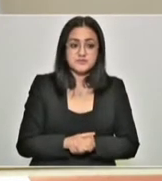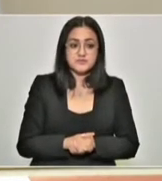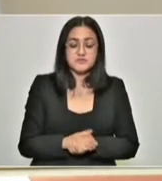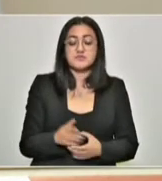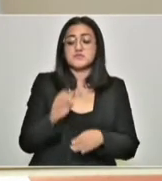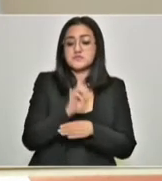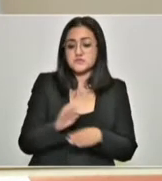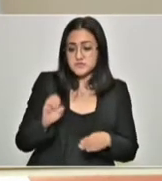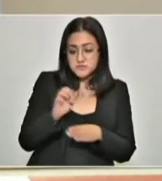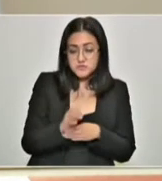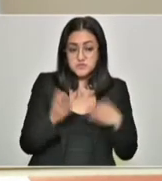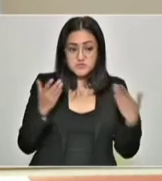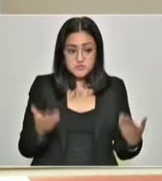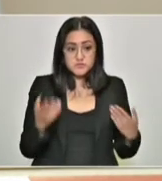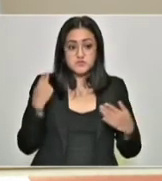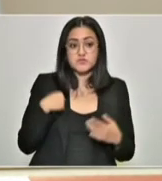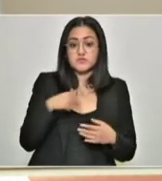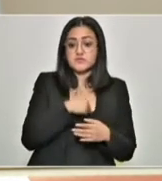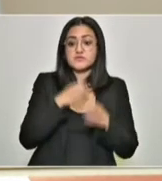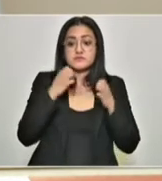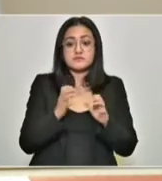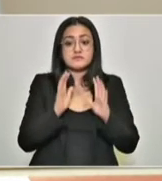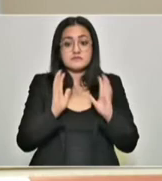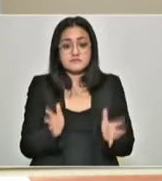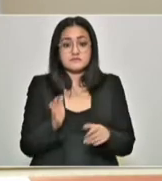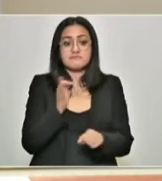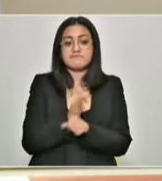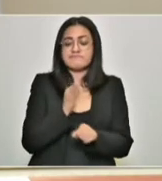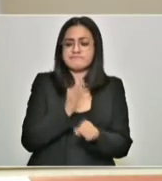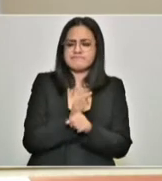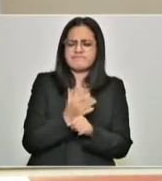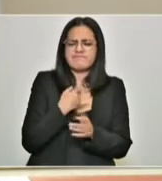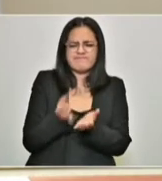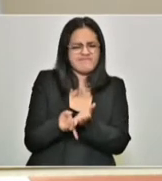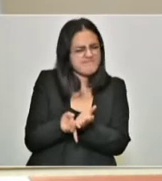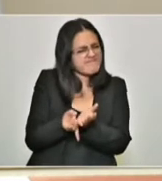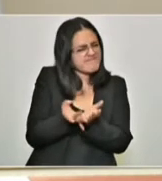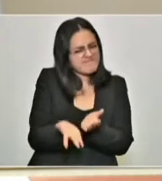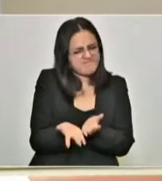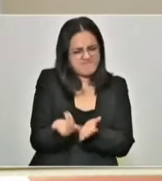Entonces, estamos nosotros atacando de raíz,